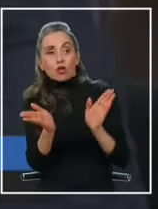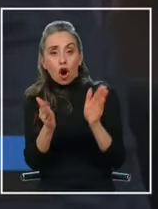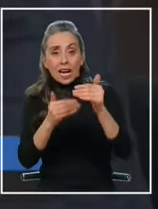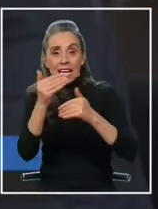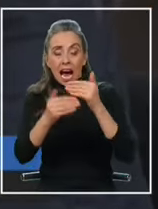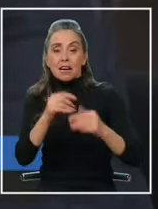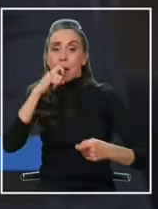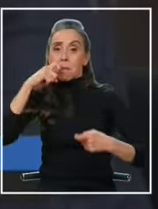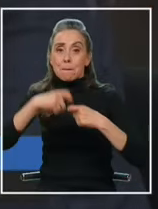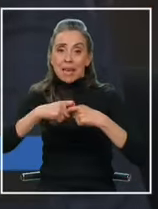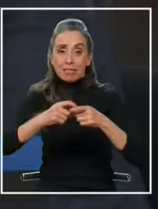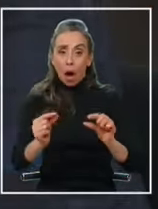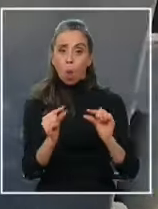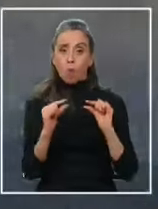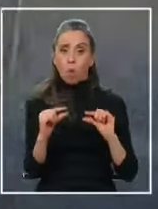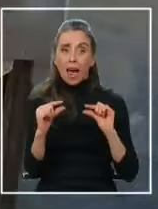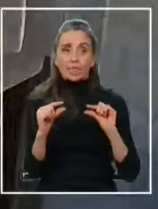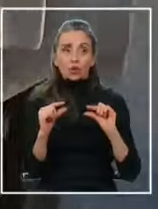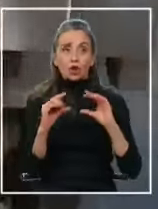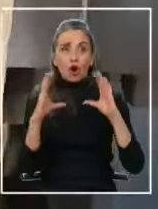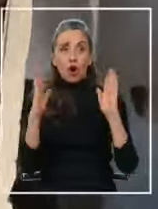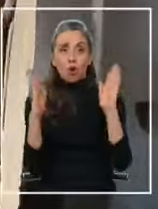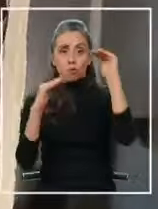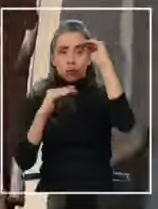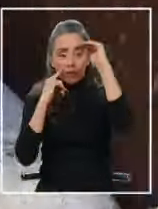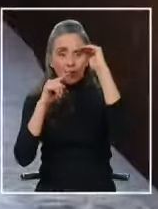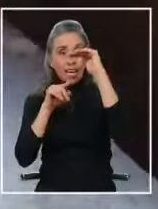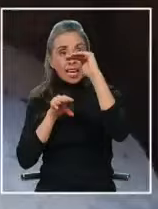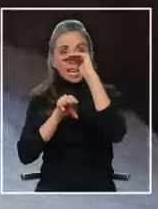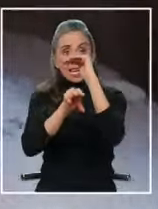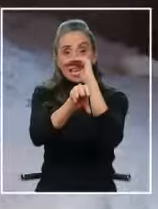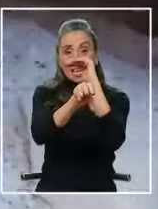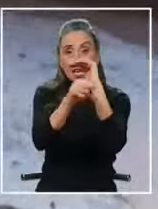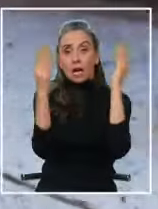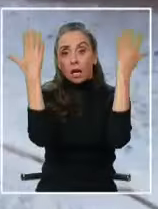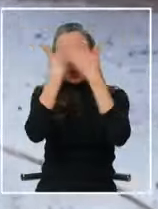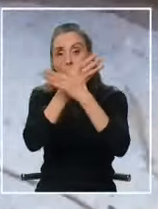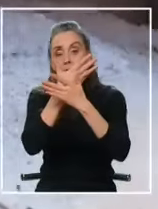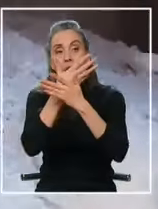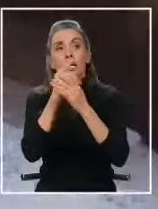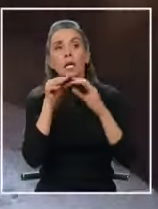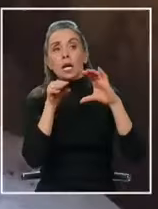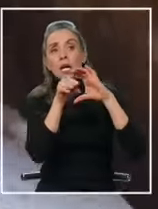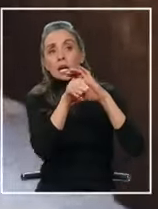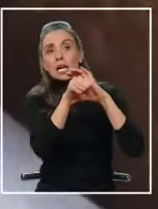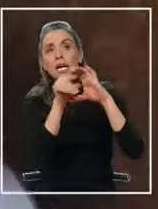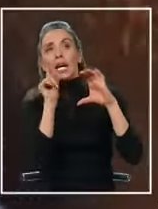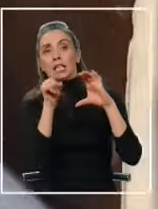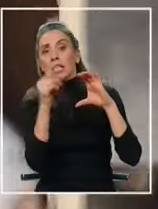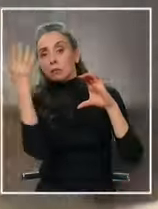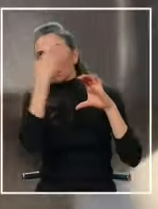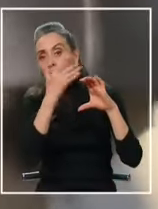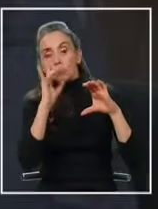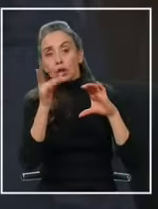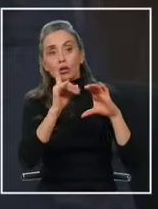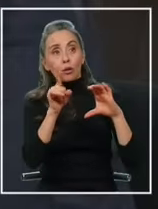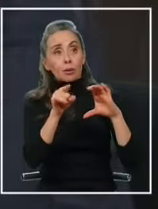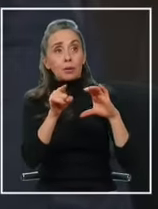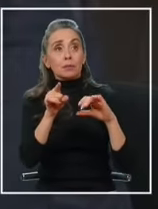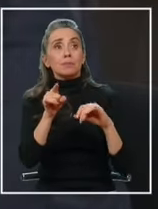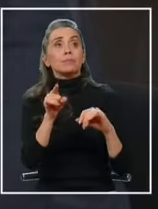material metálico muy grueso que justamente lo que busca es ocultar el contenido de lo que lleva y ahí